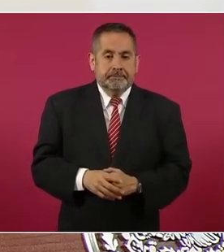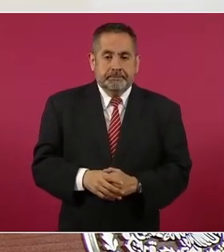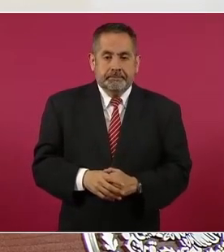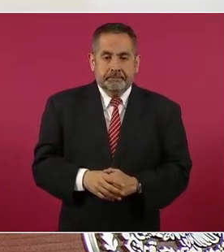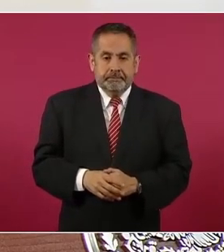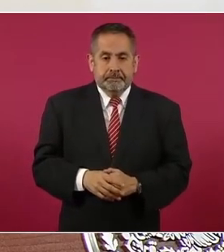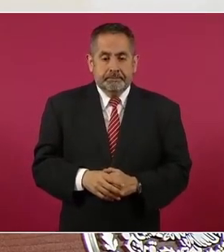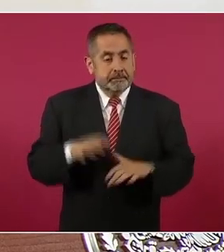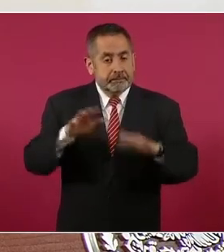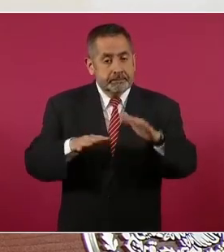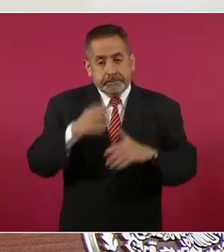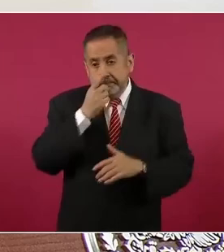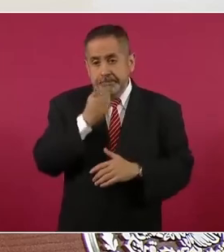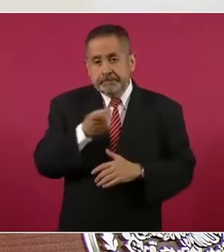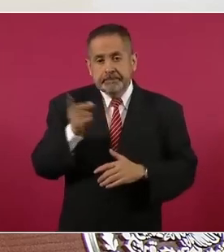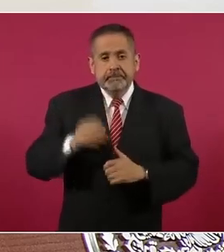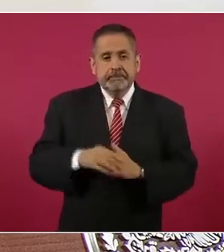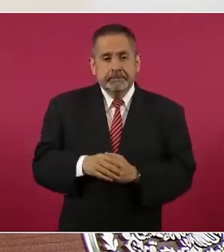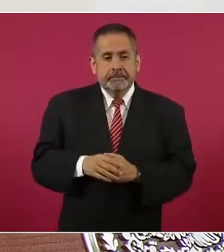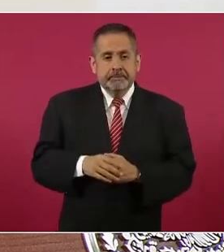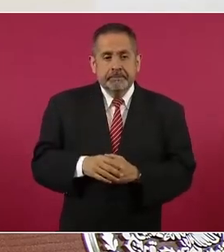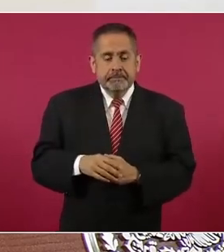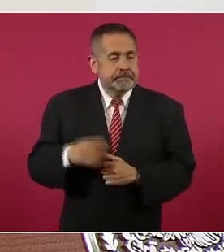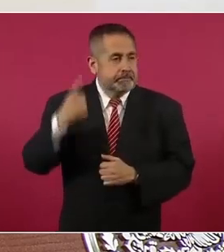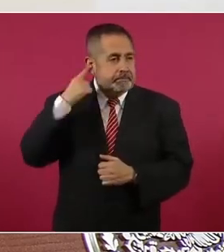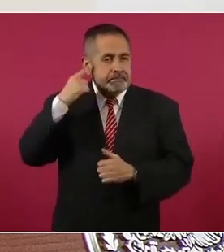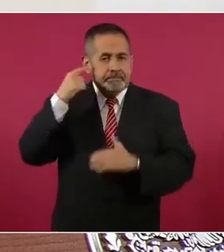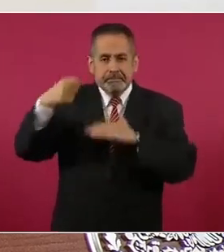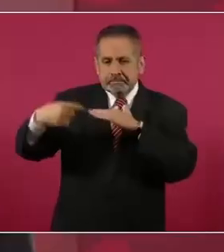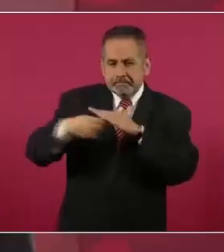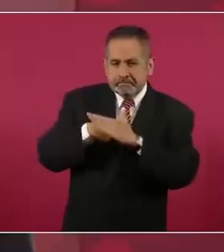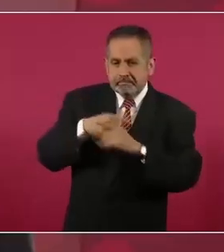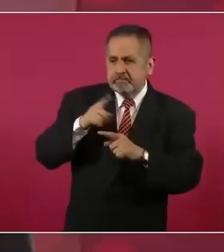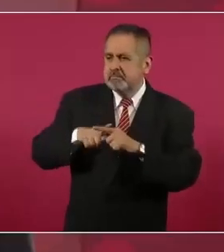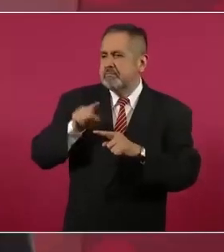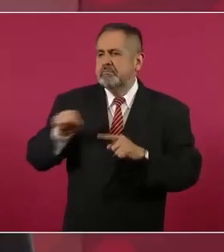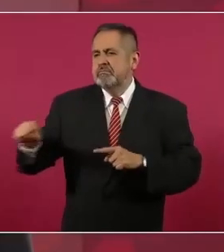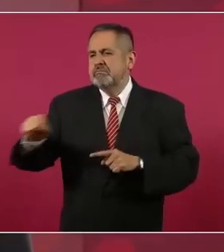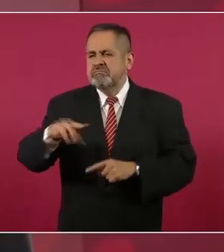cuando me entero de alguien, un abusivo,